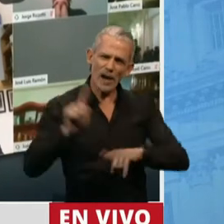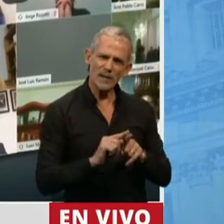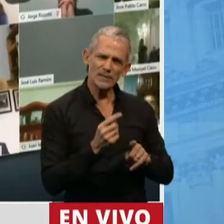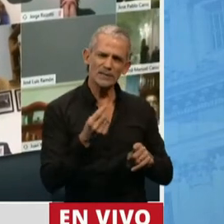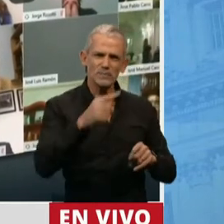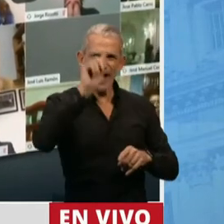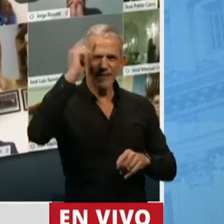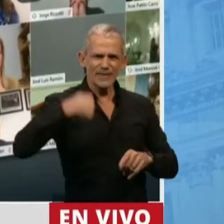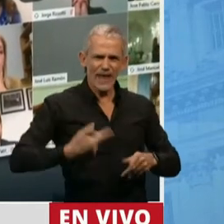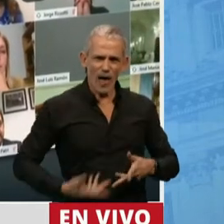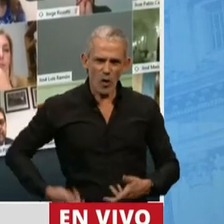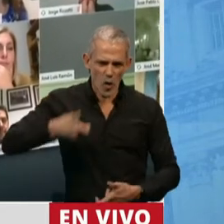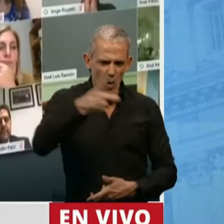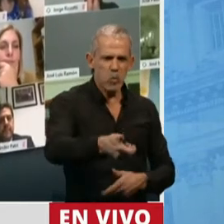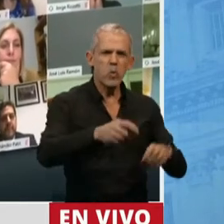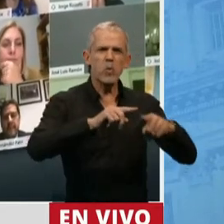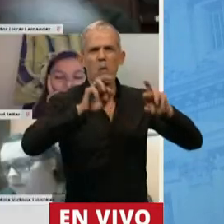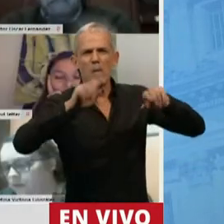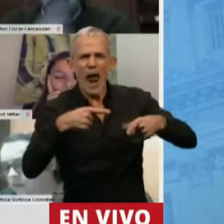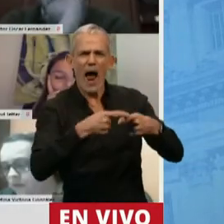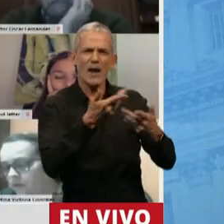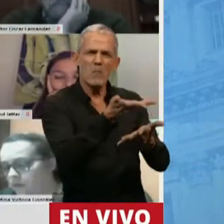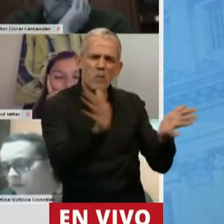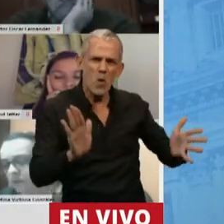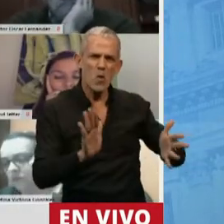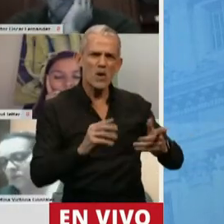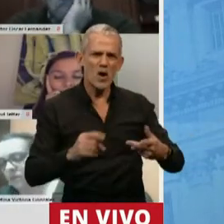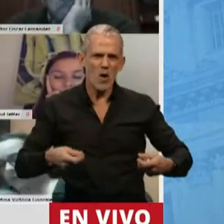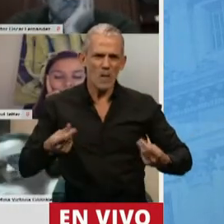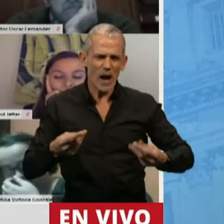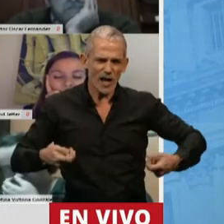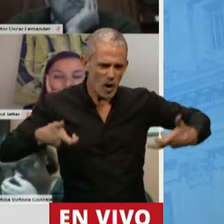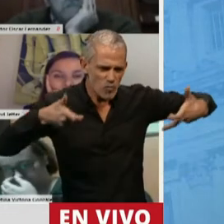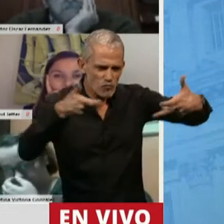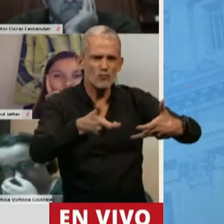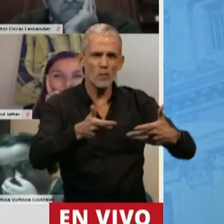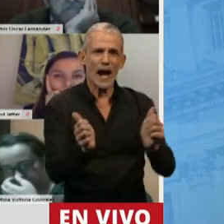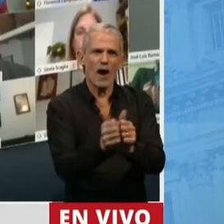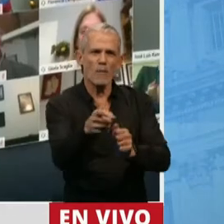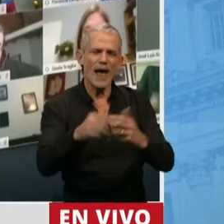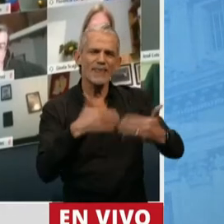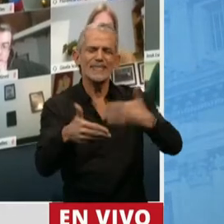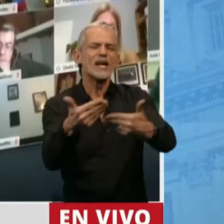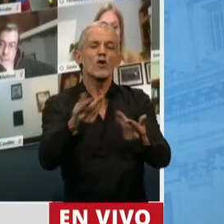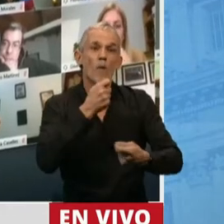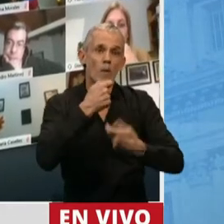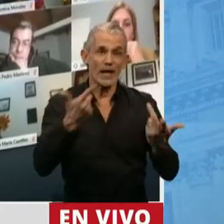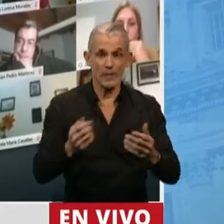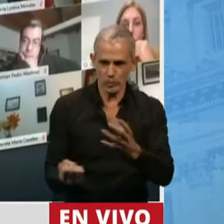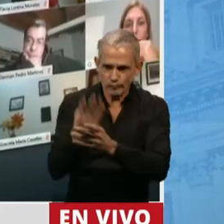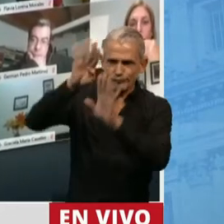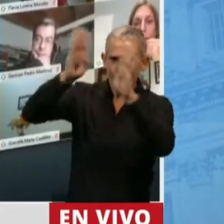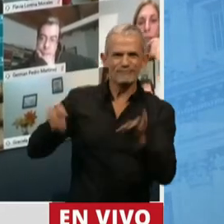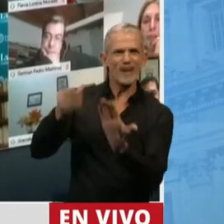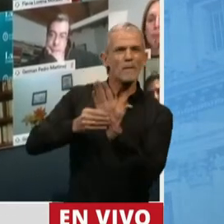políticas públicas, en fin, políticas de Estado que acompañan este desarrollo como la creación del Ministerio